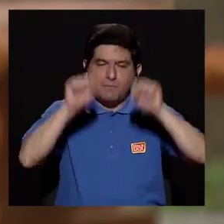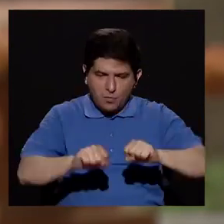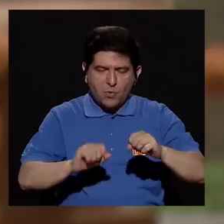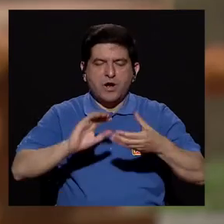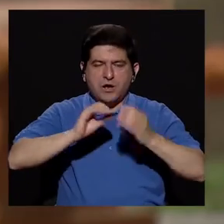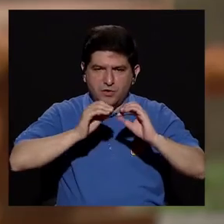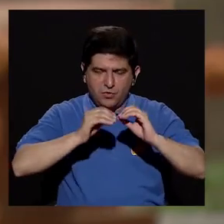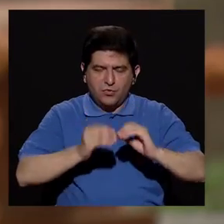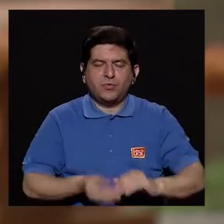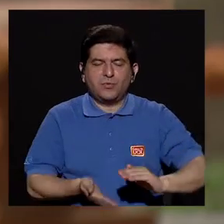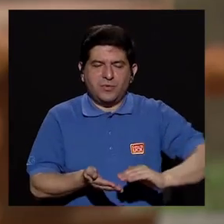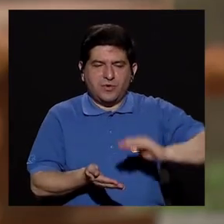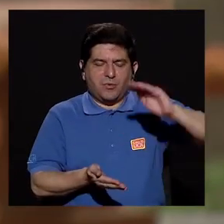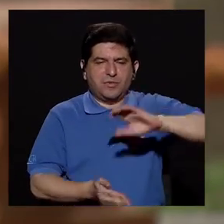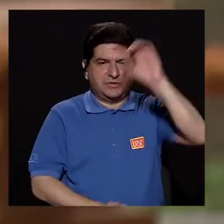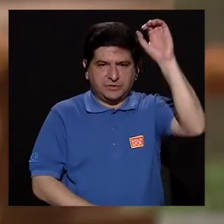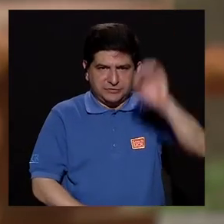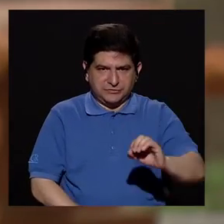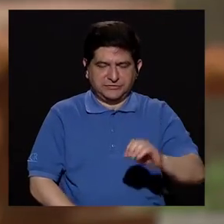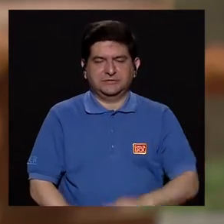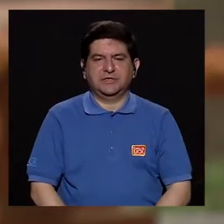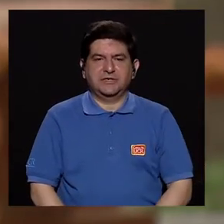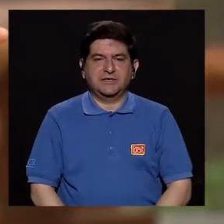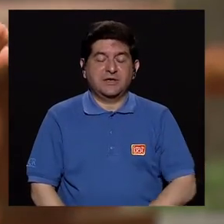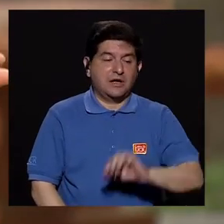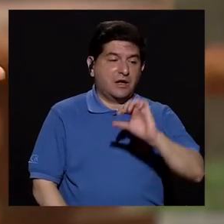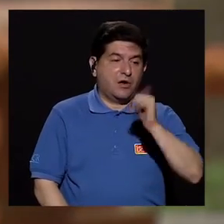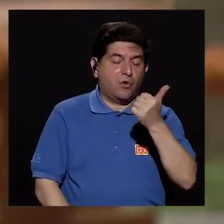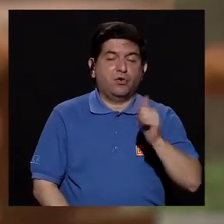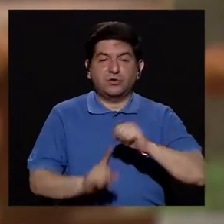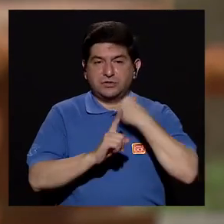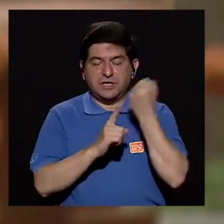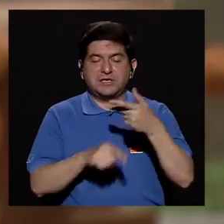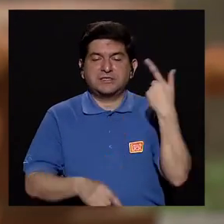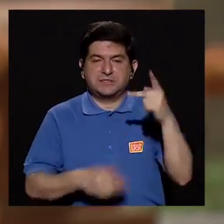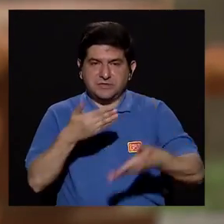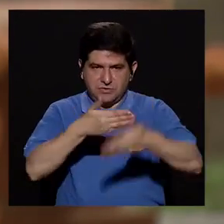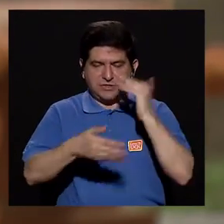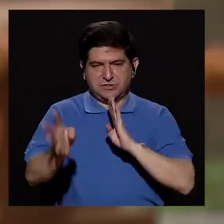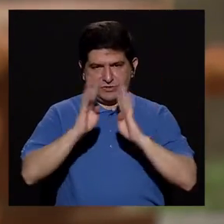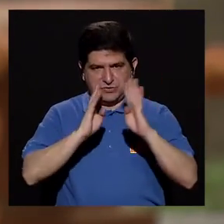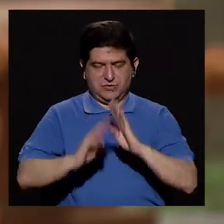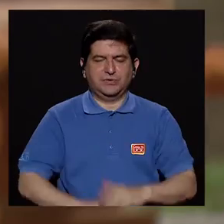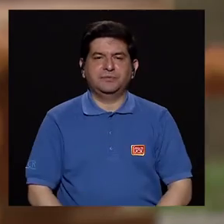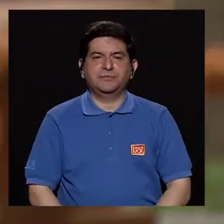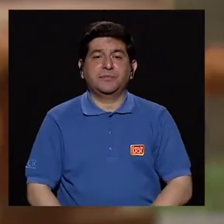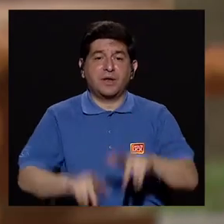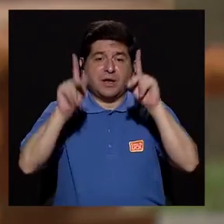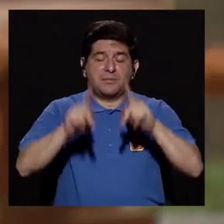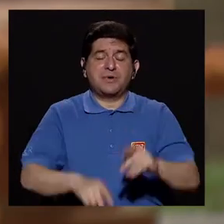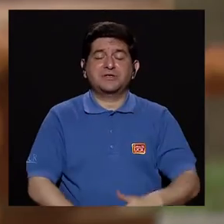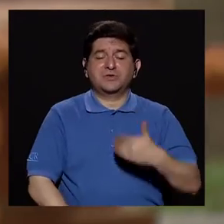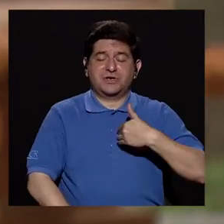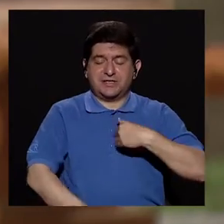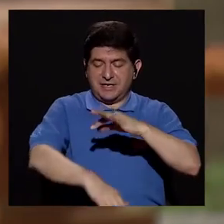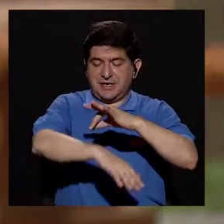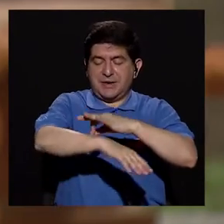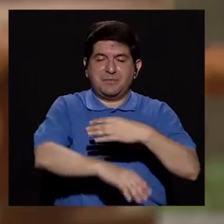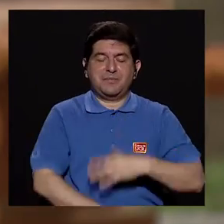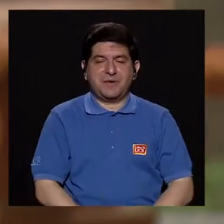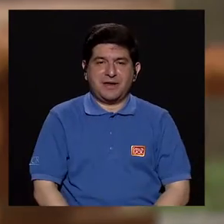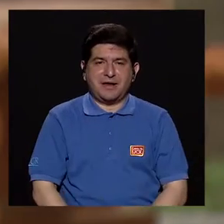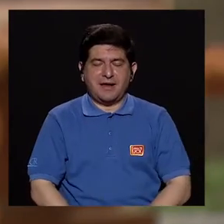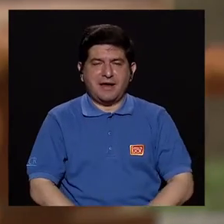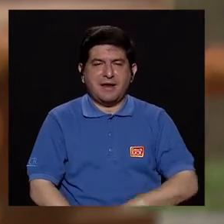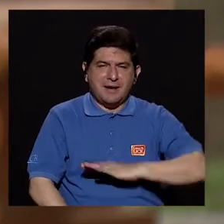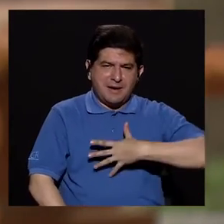población general. Y los otros factores de riesgo que hablábamos antes, ¿verdad?, del hecho de tener una piel clara, ojos